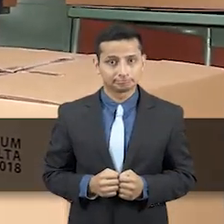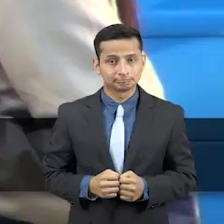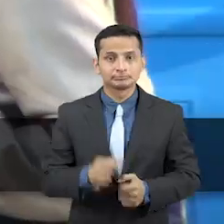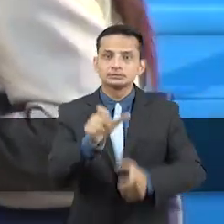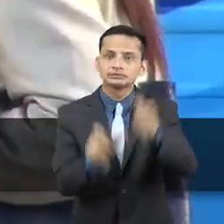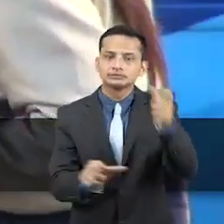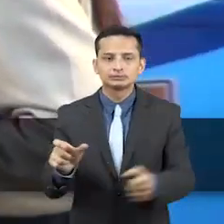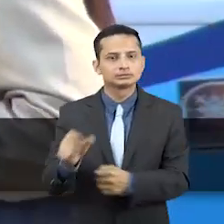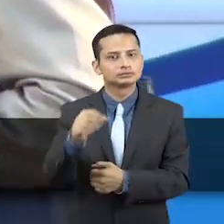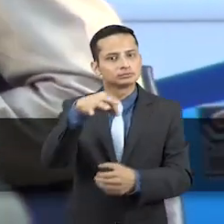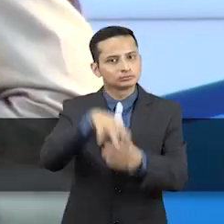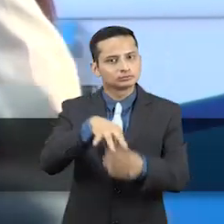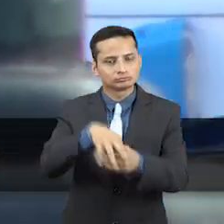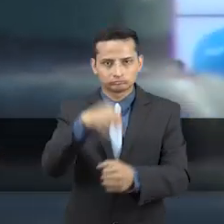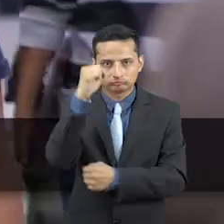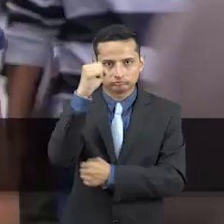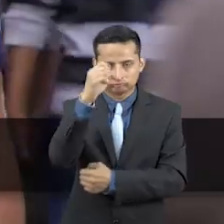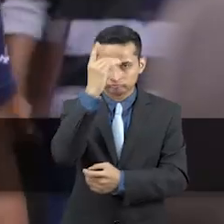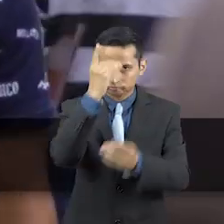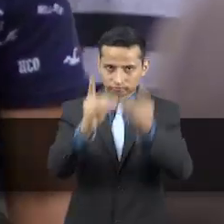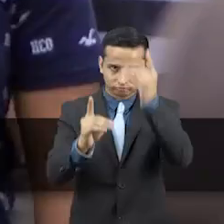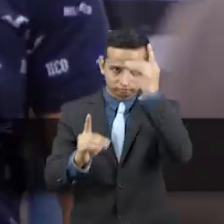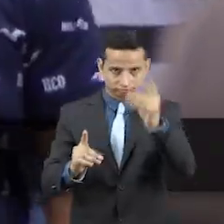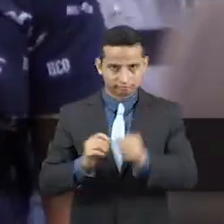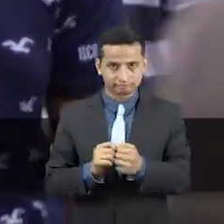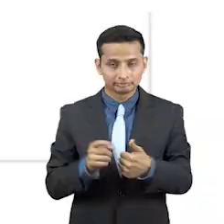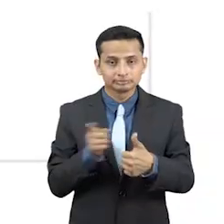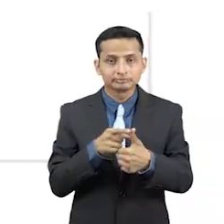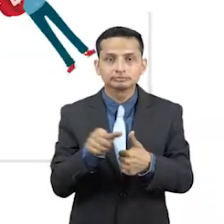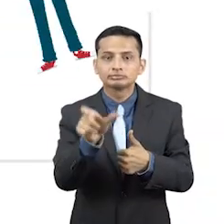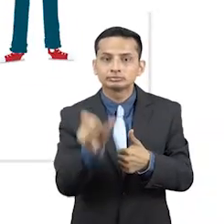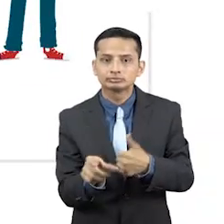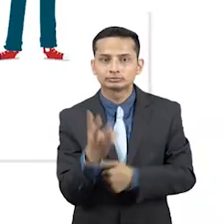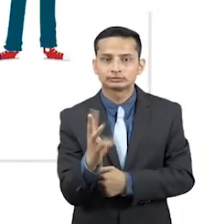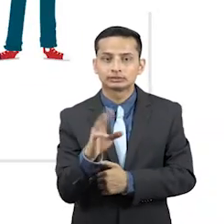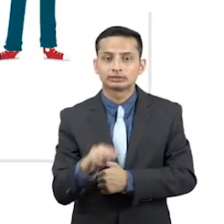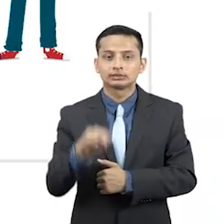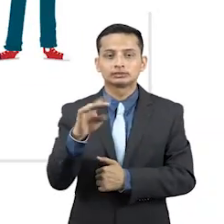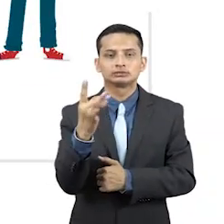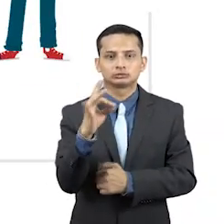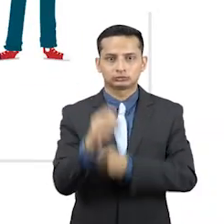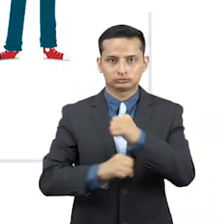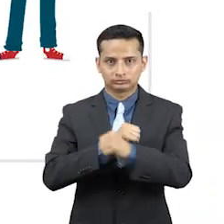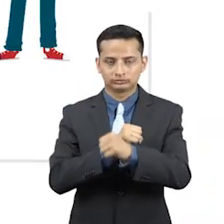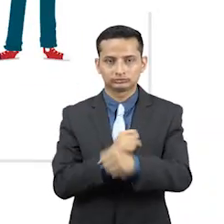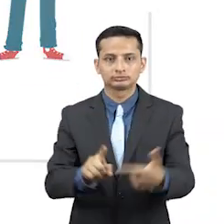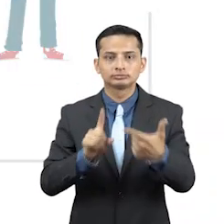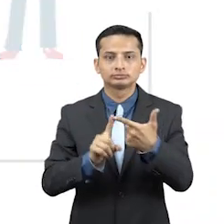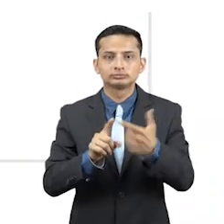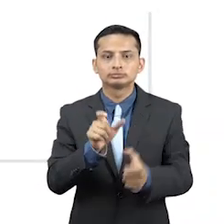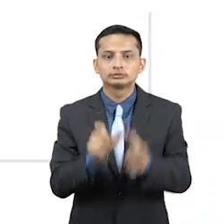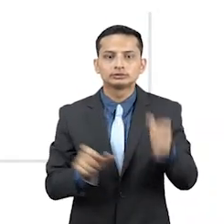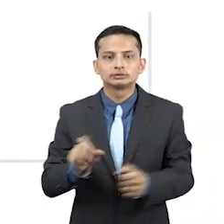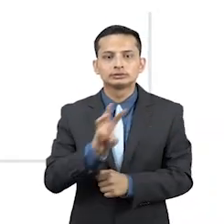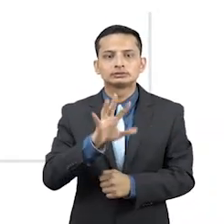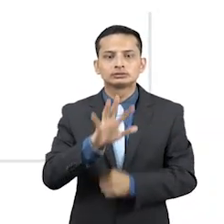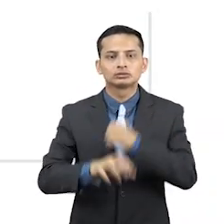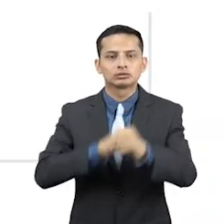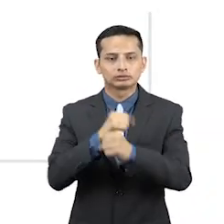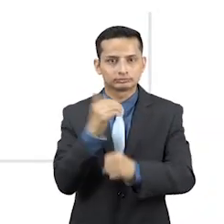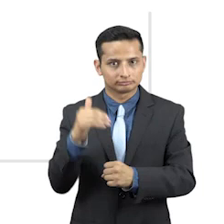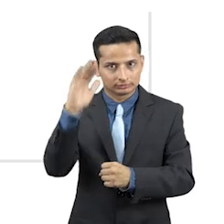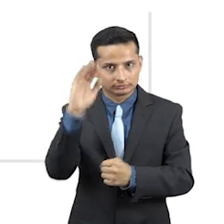sufragio, quienes podrán ejercer sus derechos de manera que cada persona entre 16 y 18 años de edad, personas